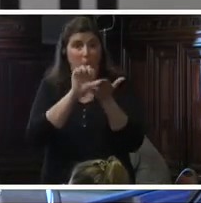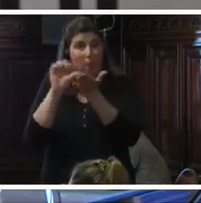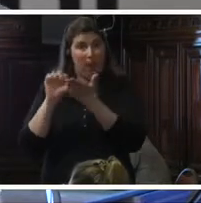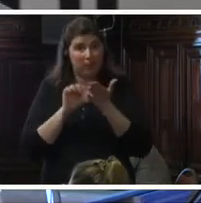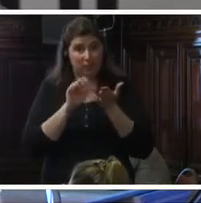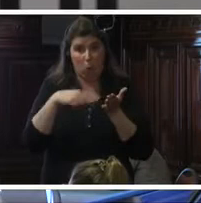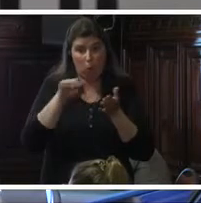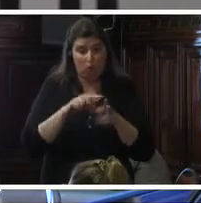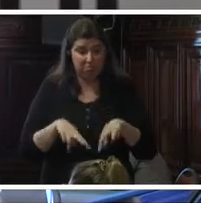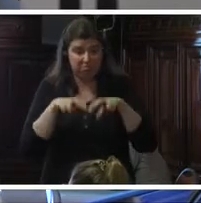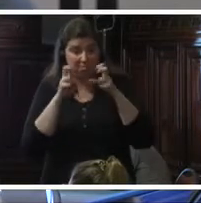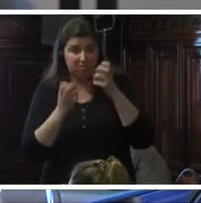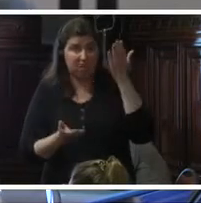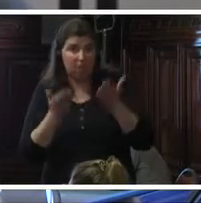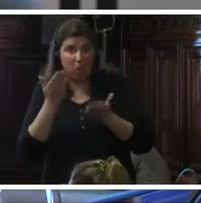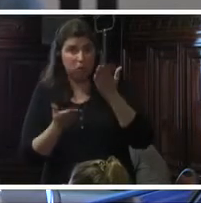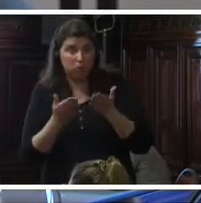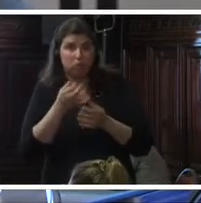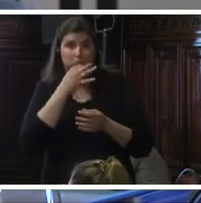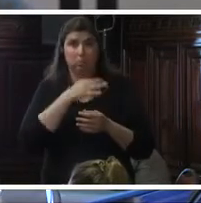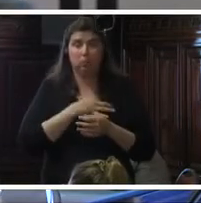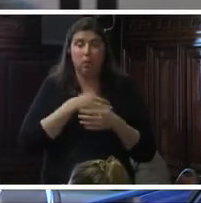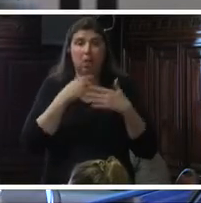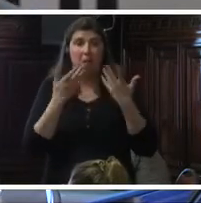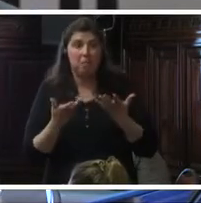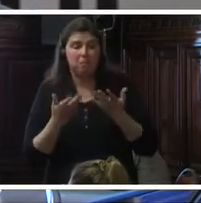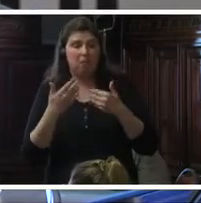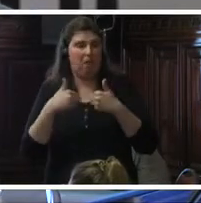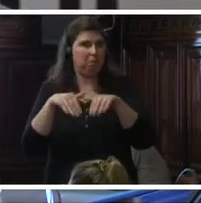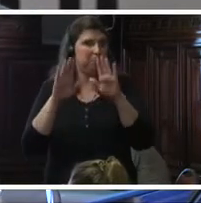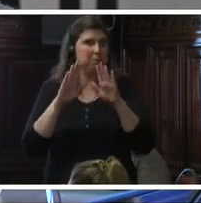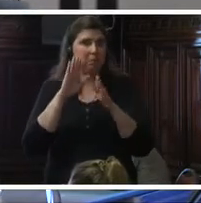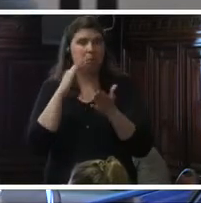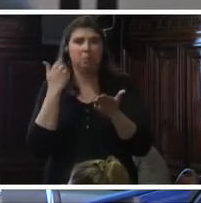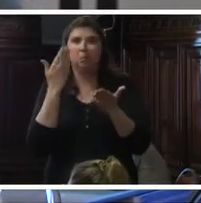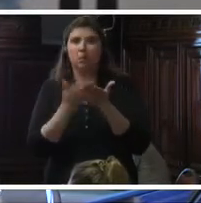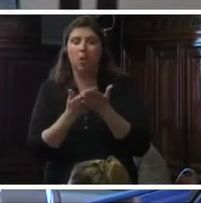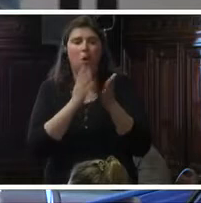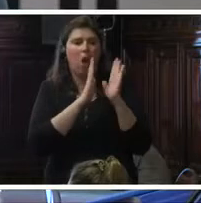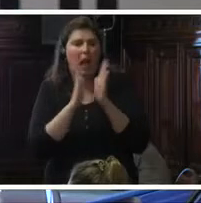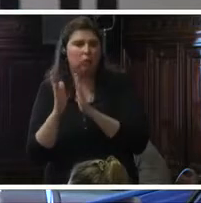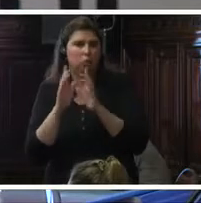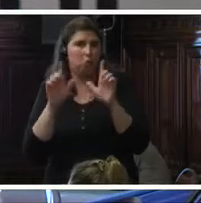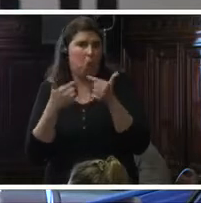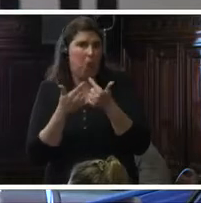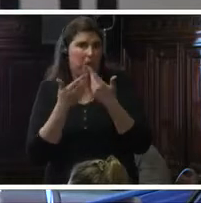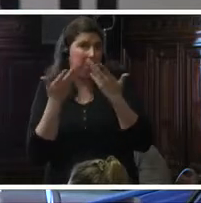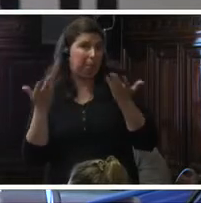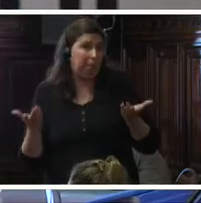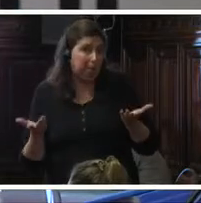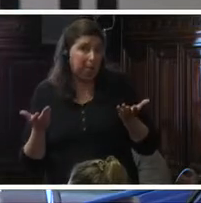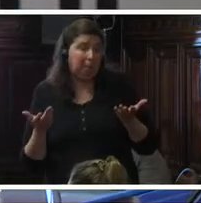evaluado determina, bueno, sí, porque dejaron de presentarse los casos, se